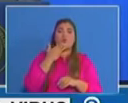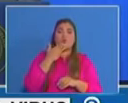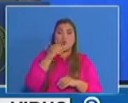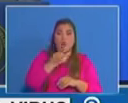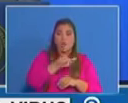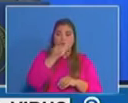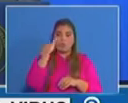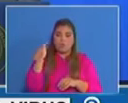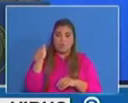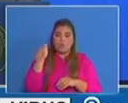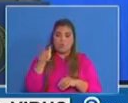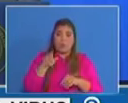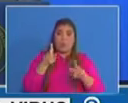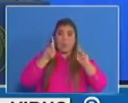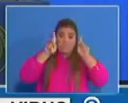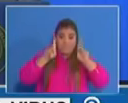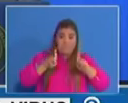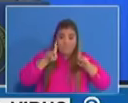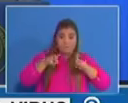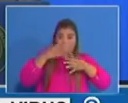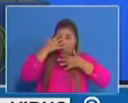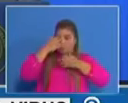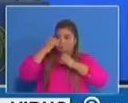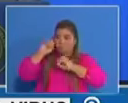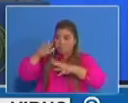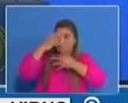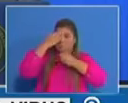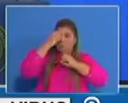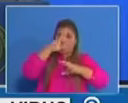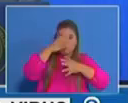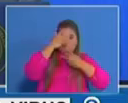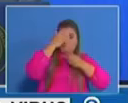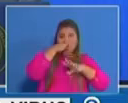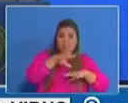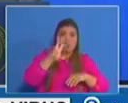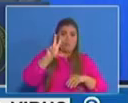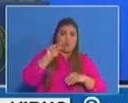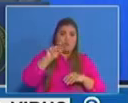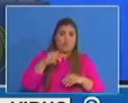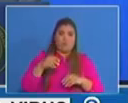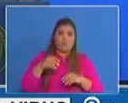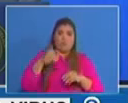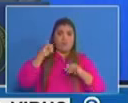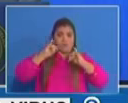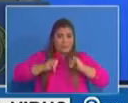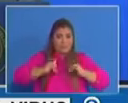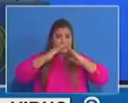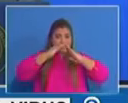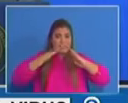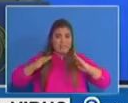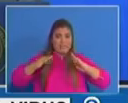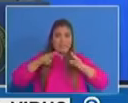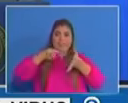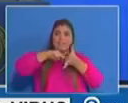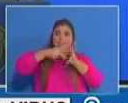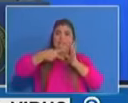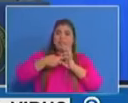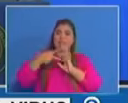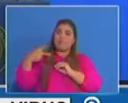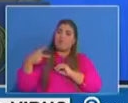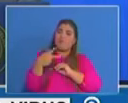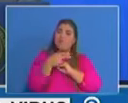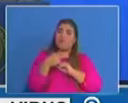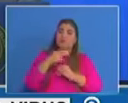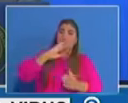es cuando esa cadena de transmisión se logra cortar esa es la meta clásica de la cuarentena sin